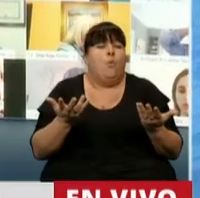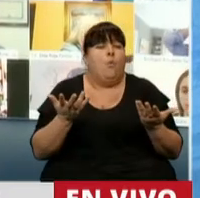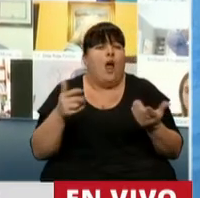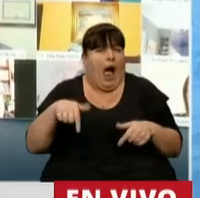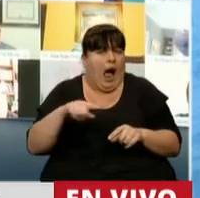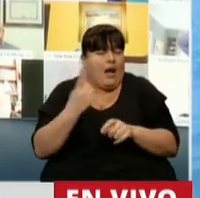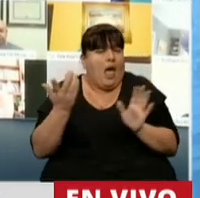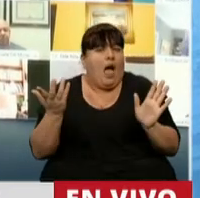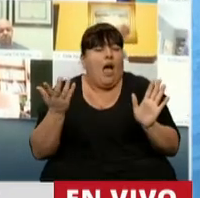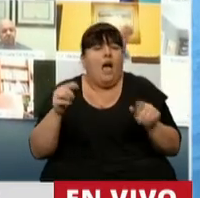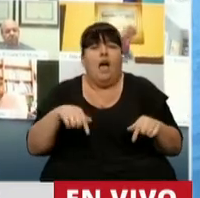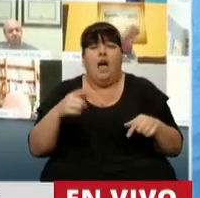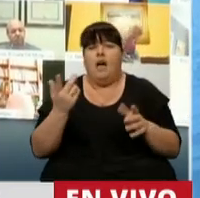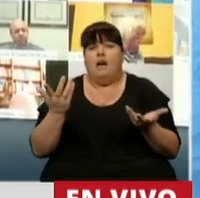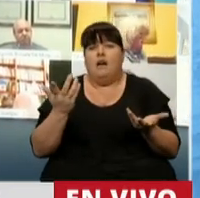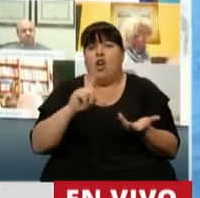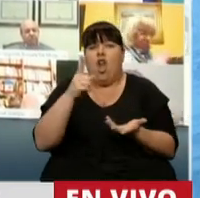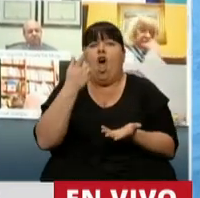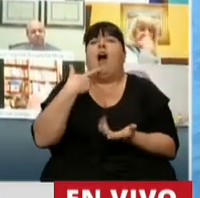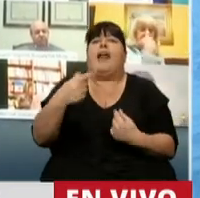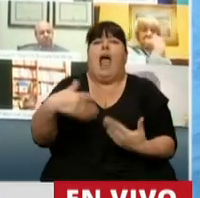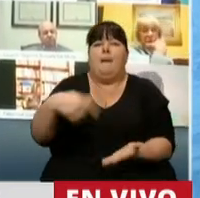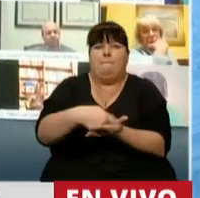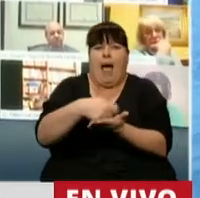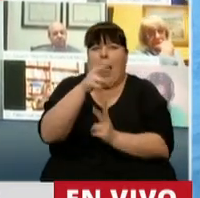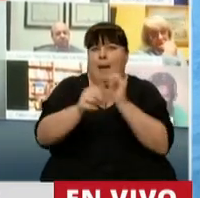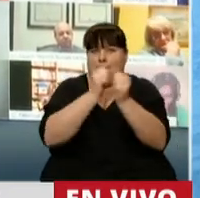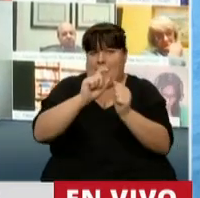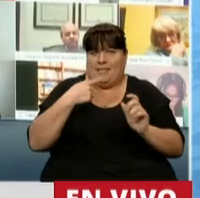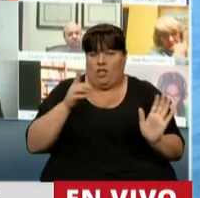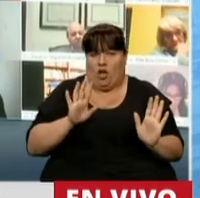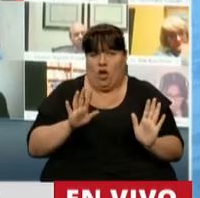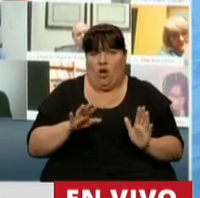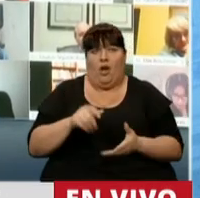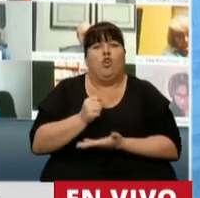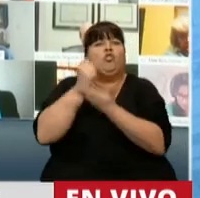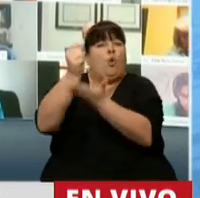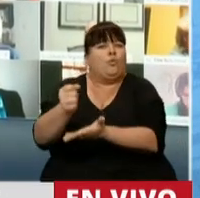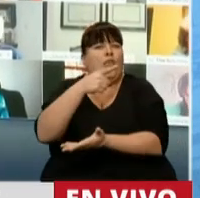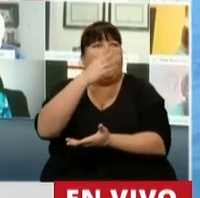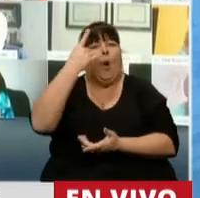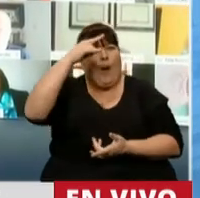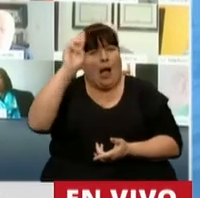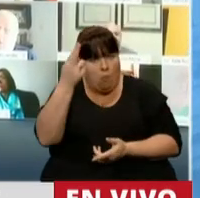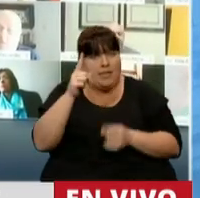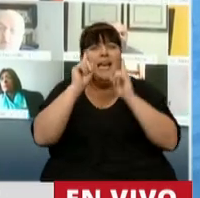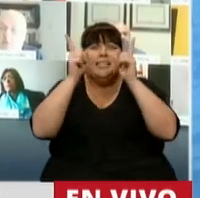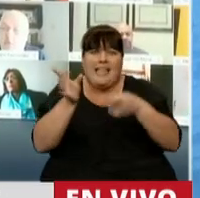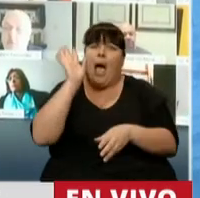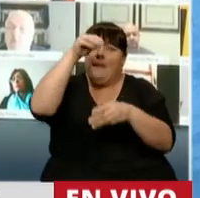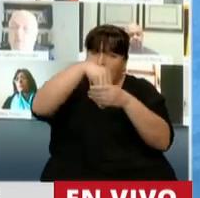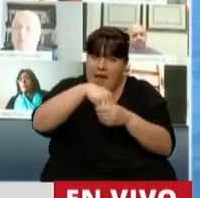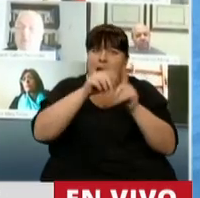ahora no se les va a exigir a esas empresas y se las subsidian vaca muerta. Muchas de ellas también están